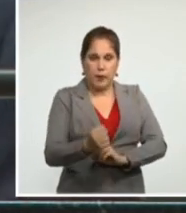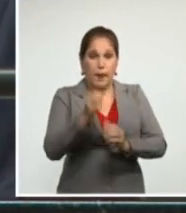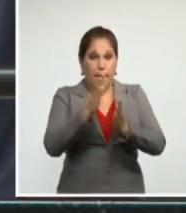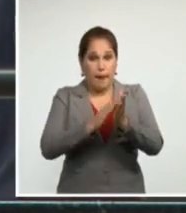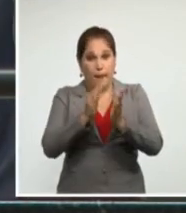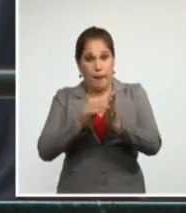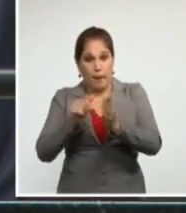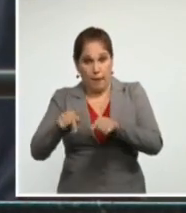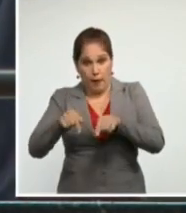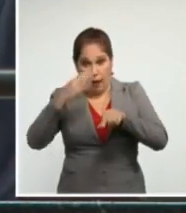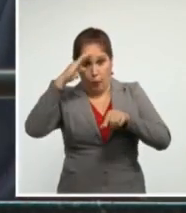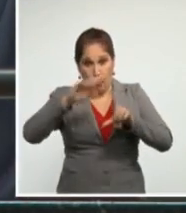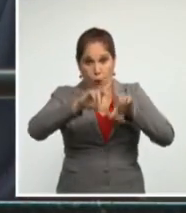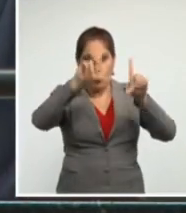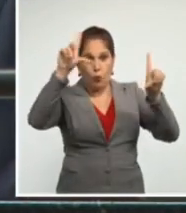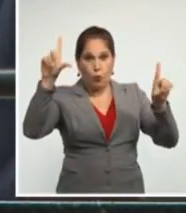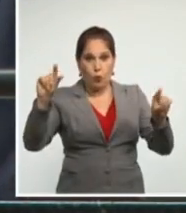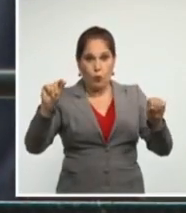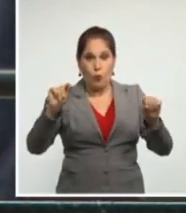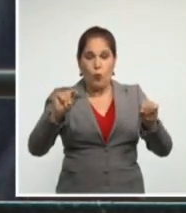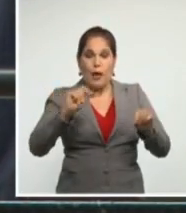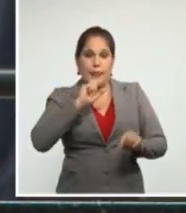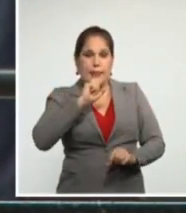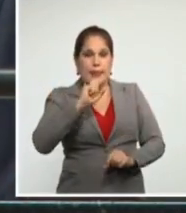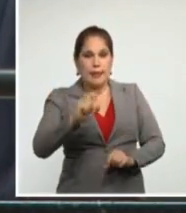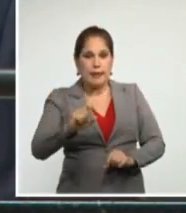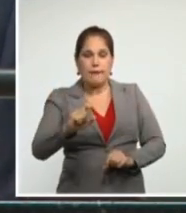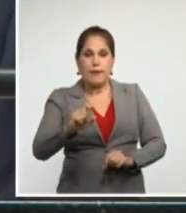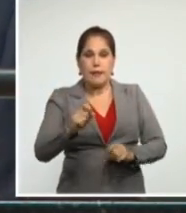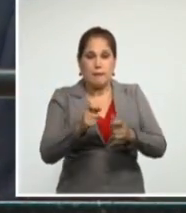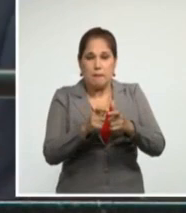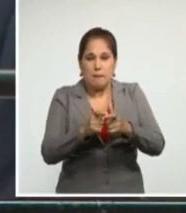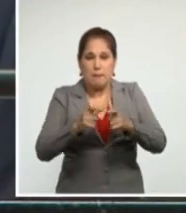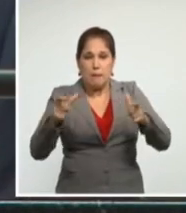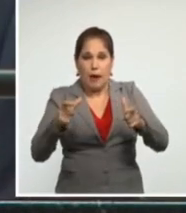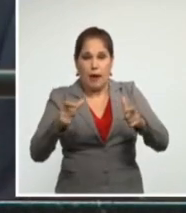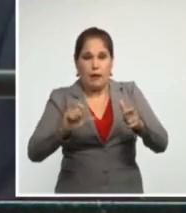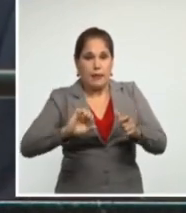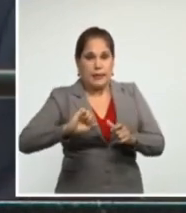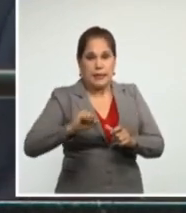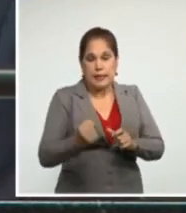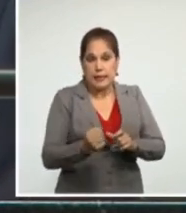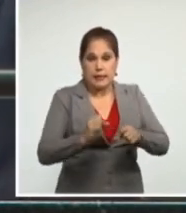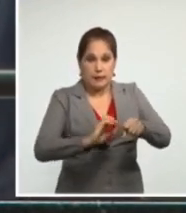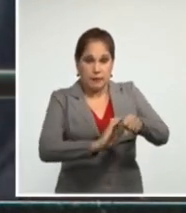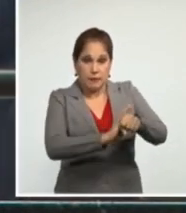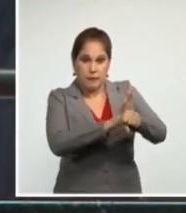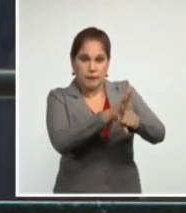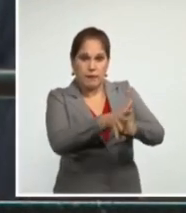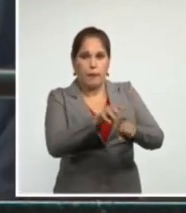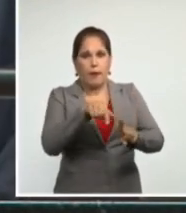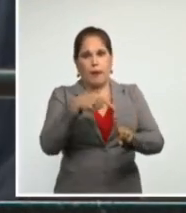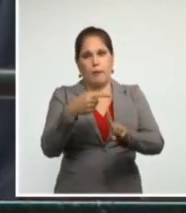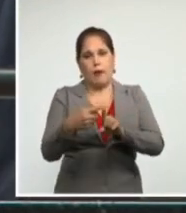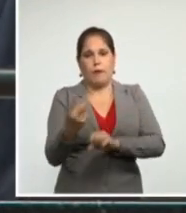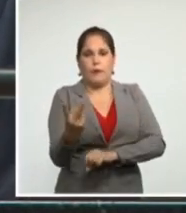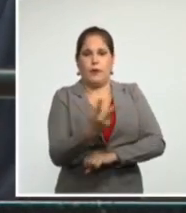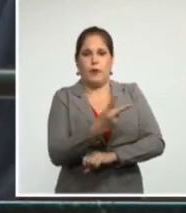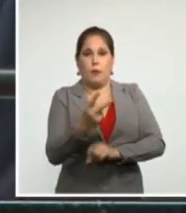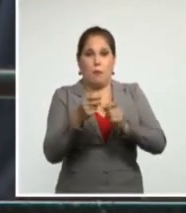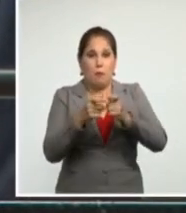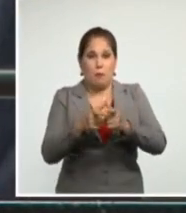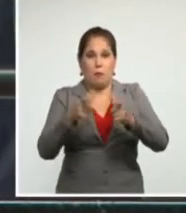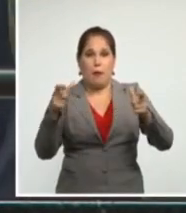Cuba ha experimentado el mayor incremento de infectados, el número más alto de